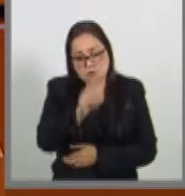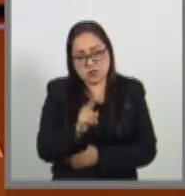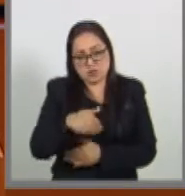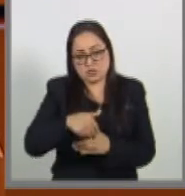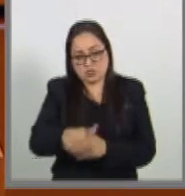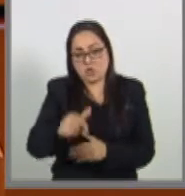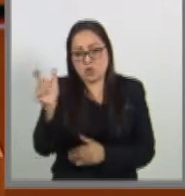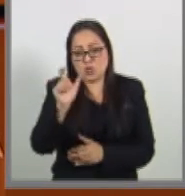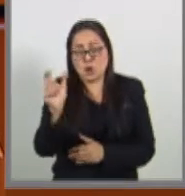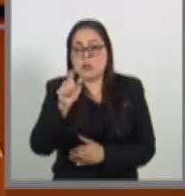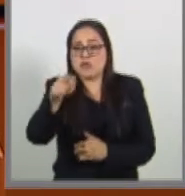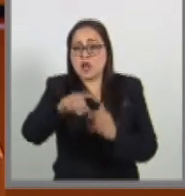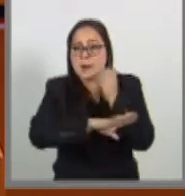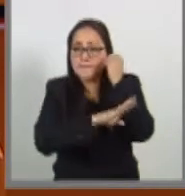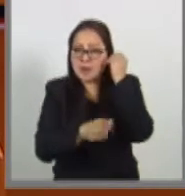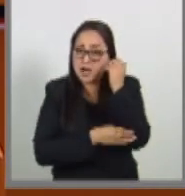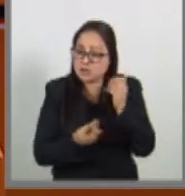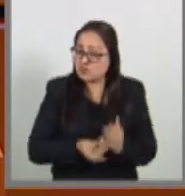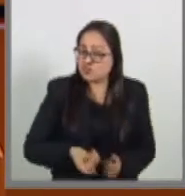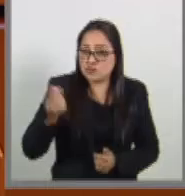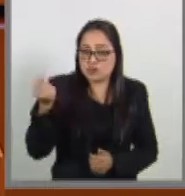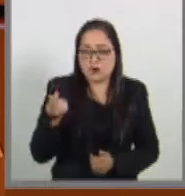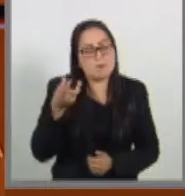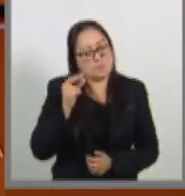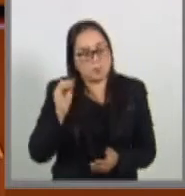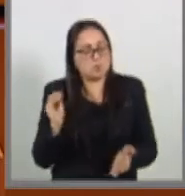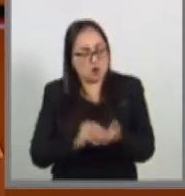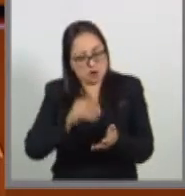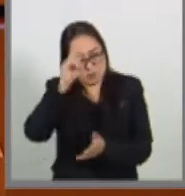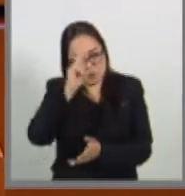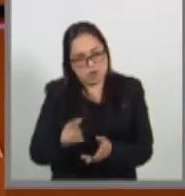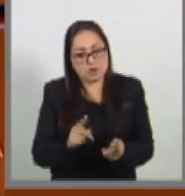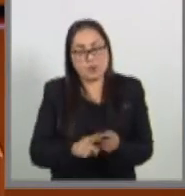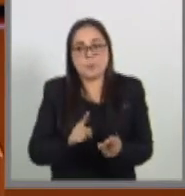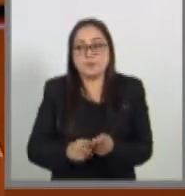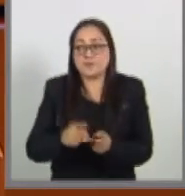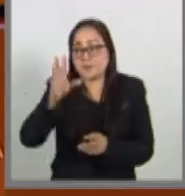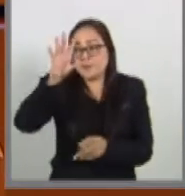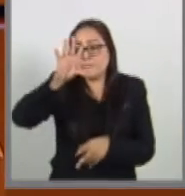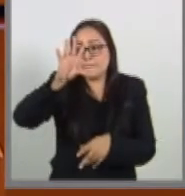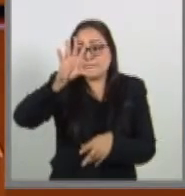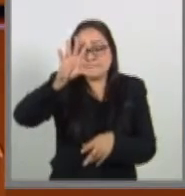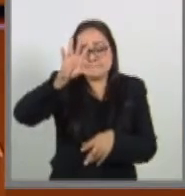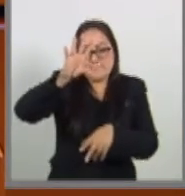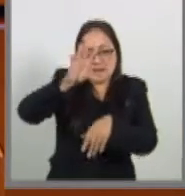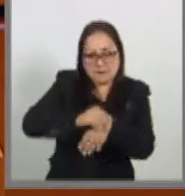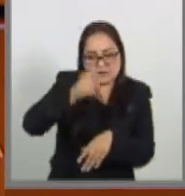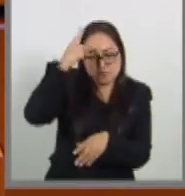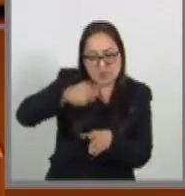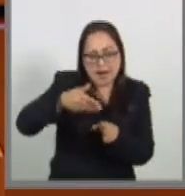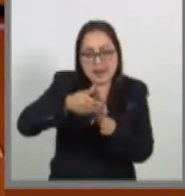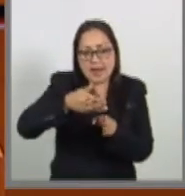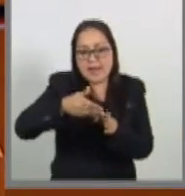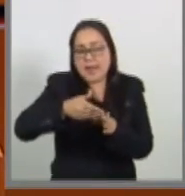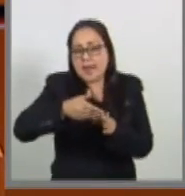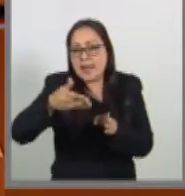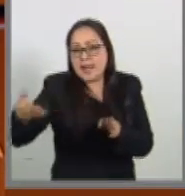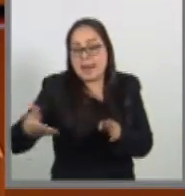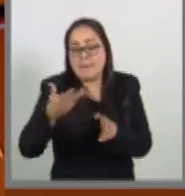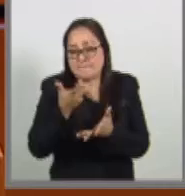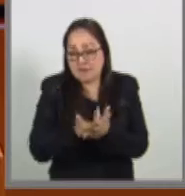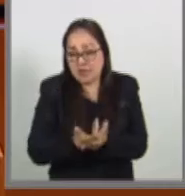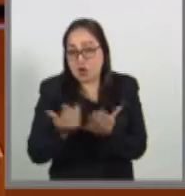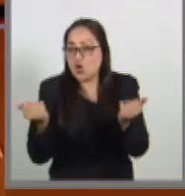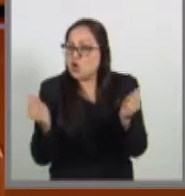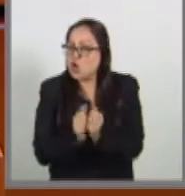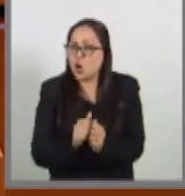motivos de embarazo e implementar la licencia de maternidad con sueldo pagado y además con